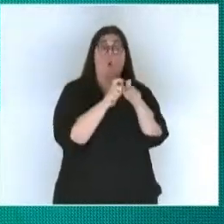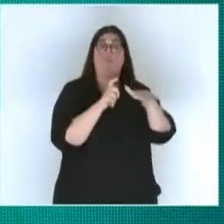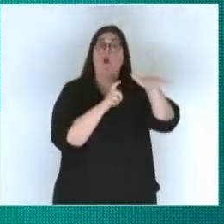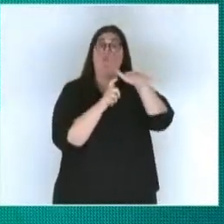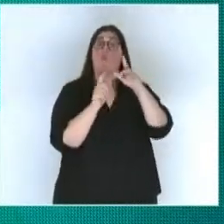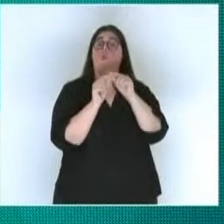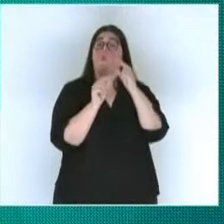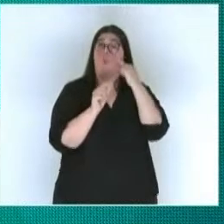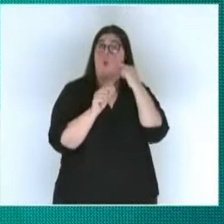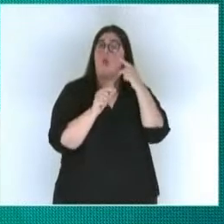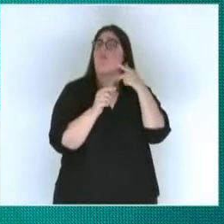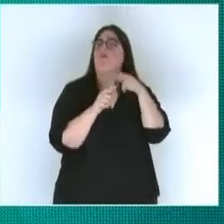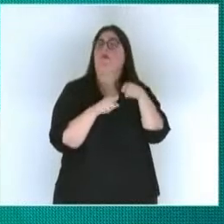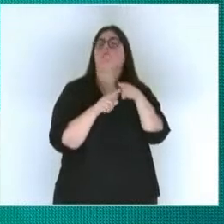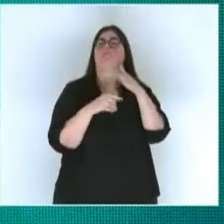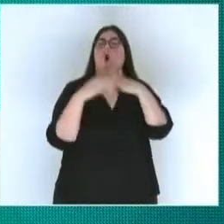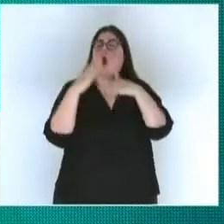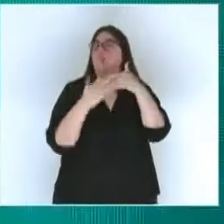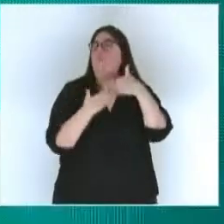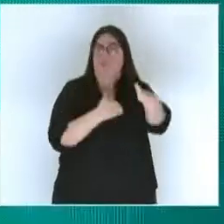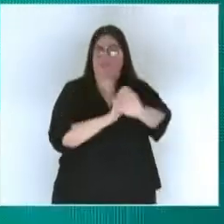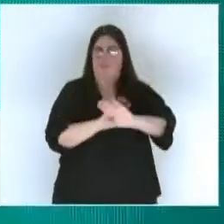número 9 rechazó esta obra.